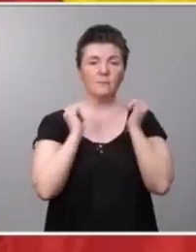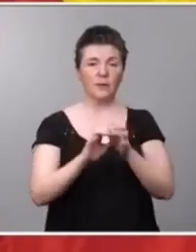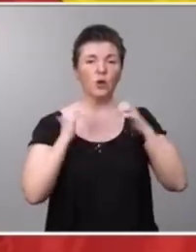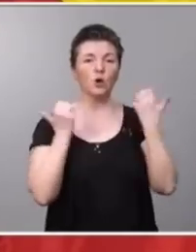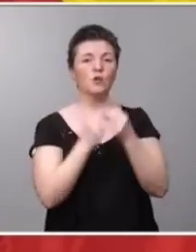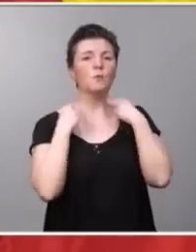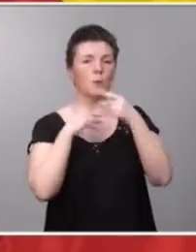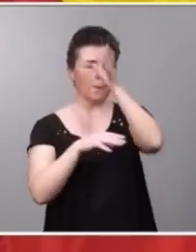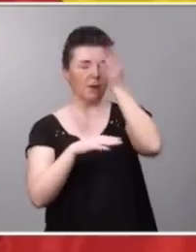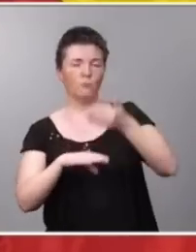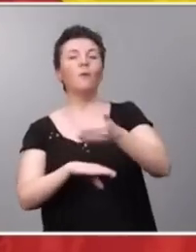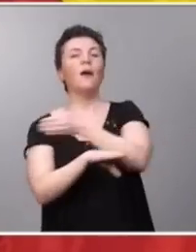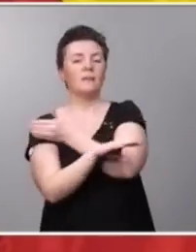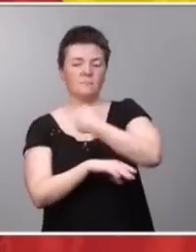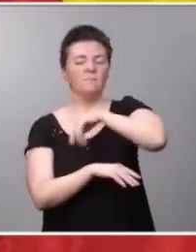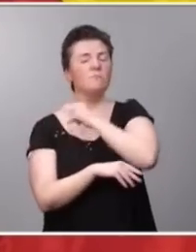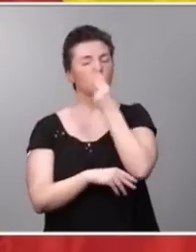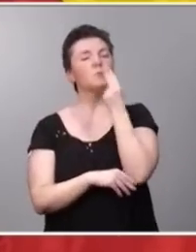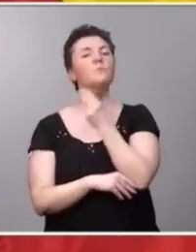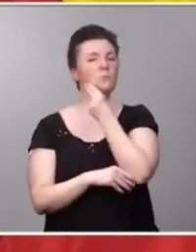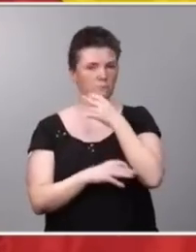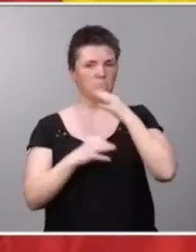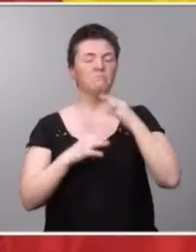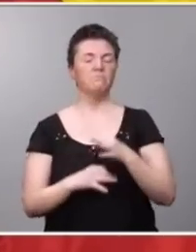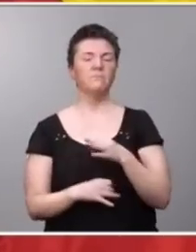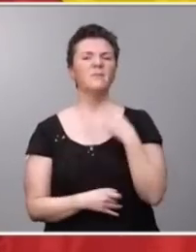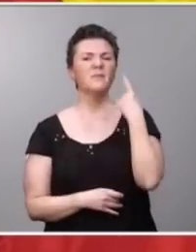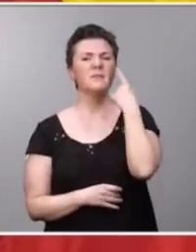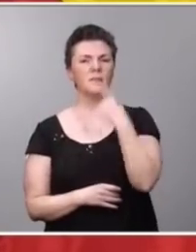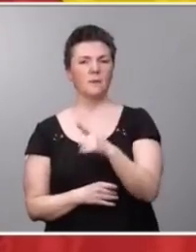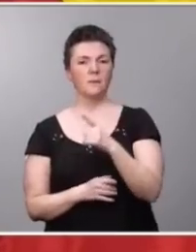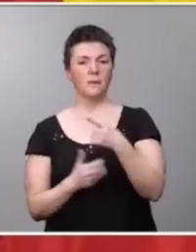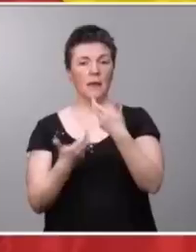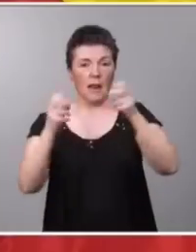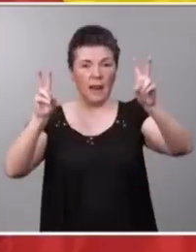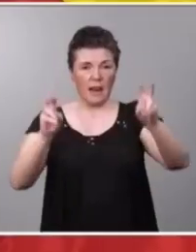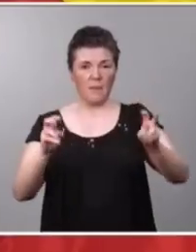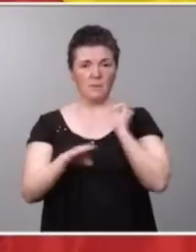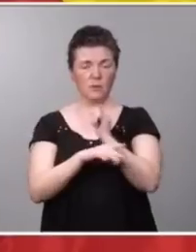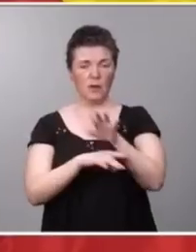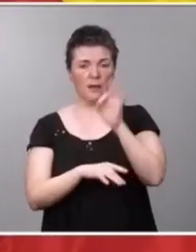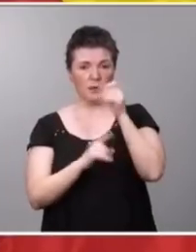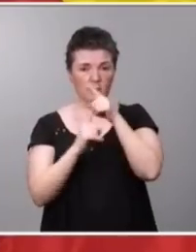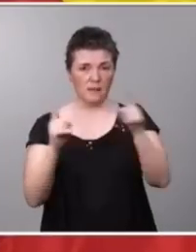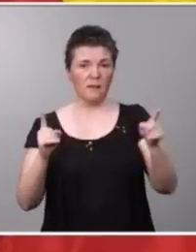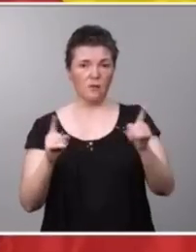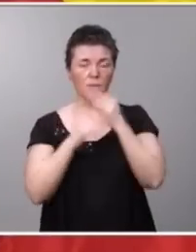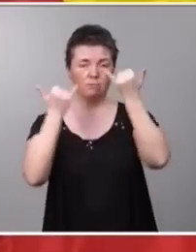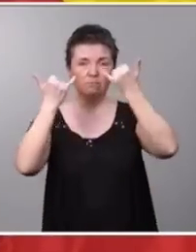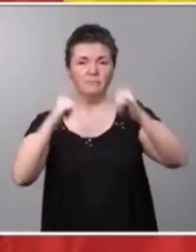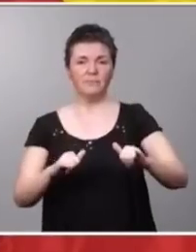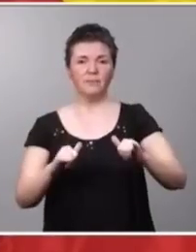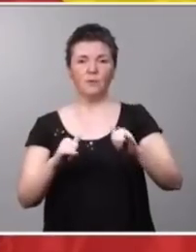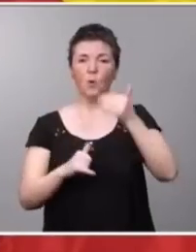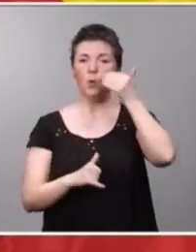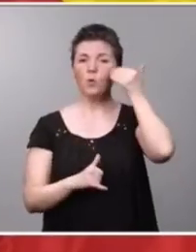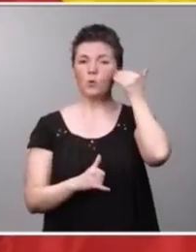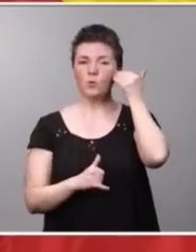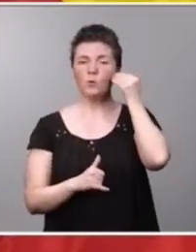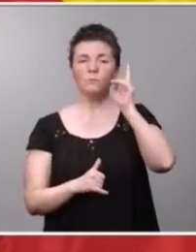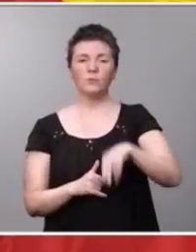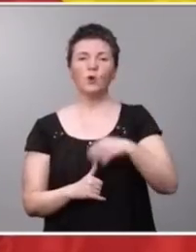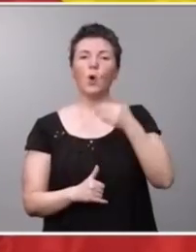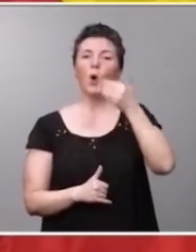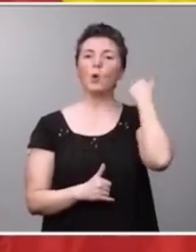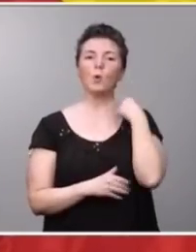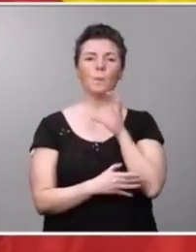como nos habíamos comprometido. Saben que el lema institucional que hemos elegido este año para celebrar el orgullo es Orgullo de País,